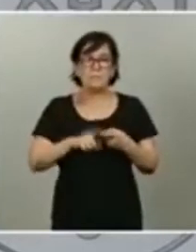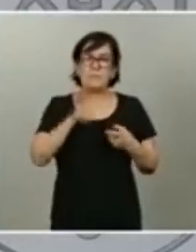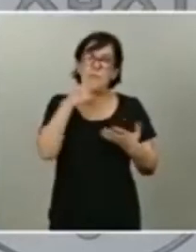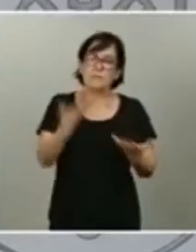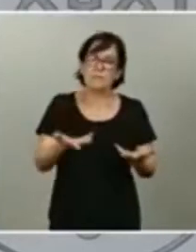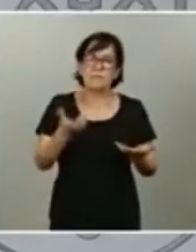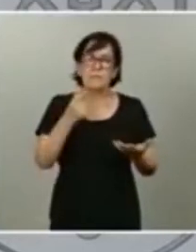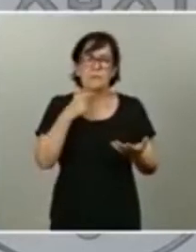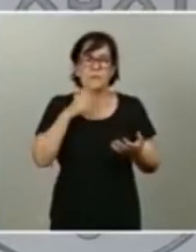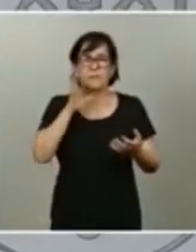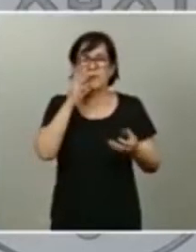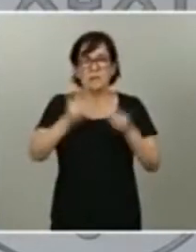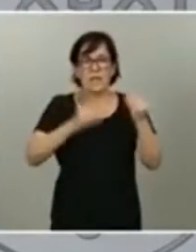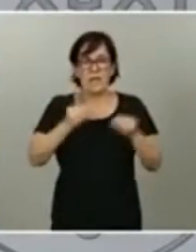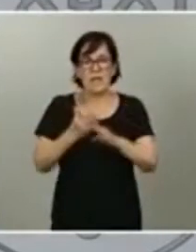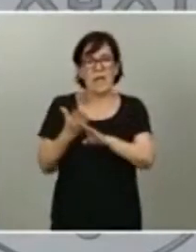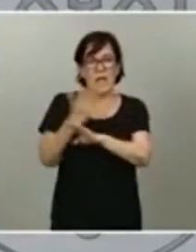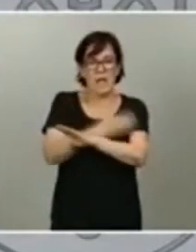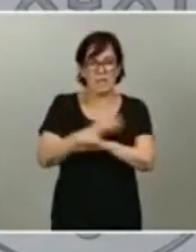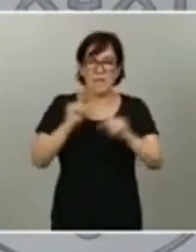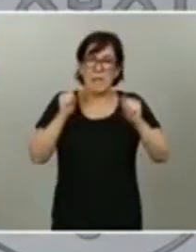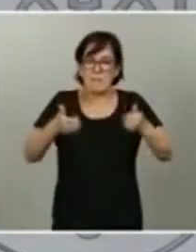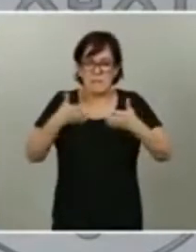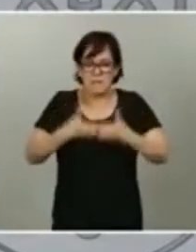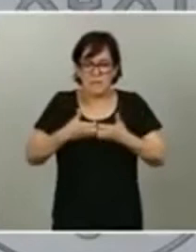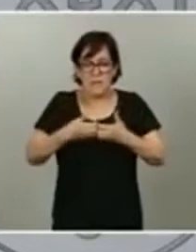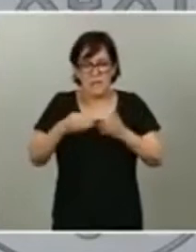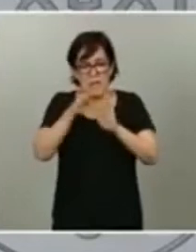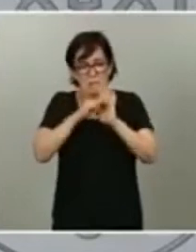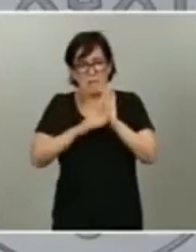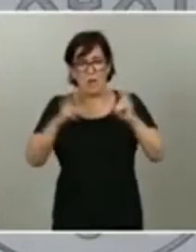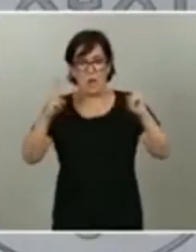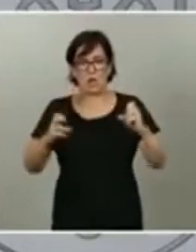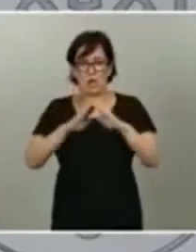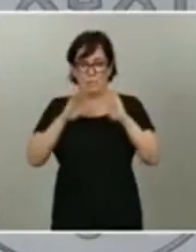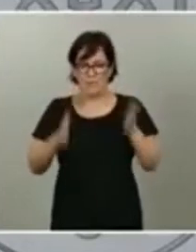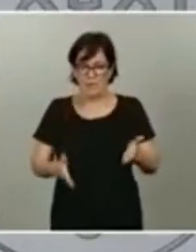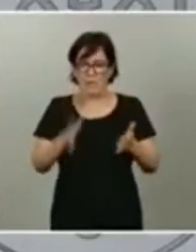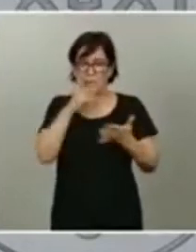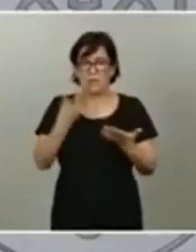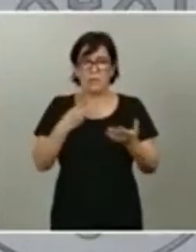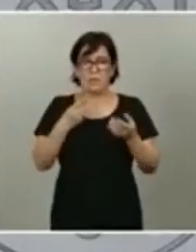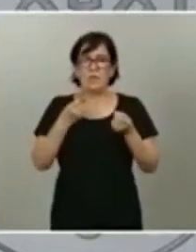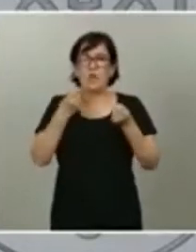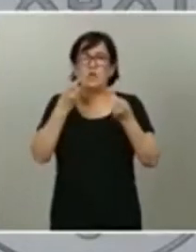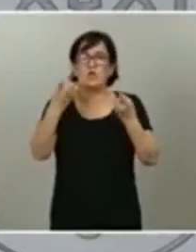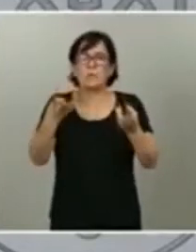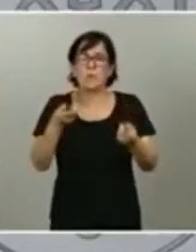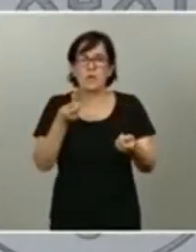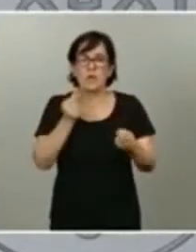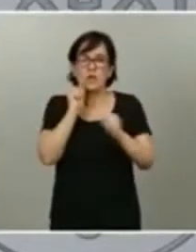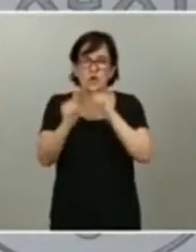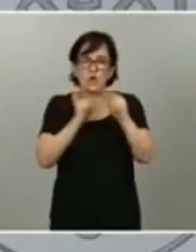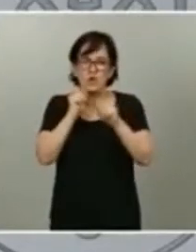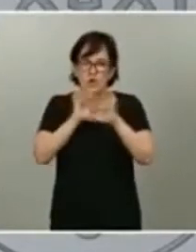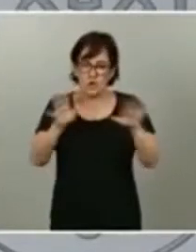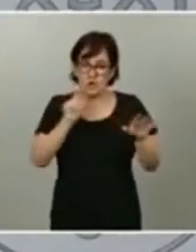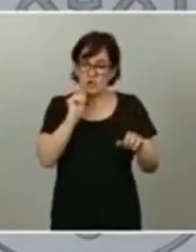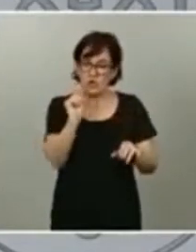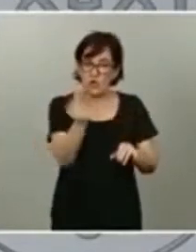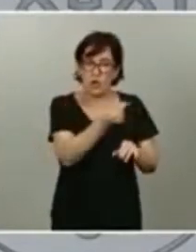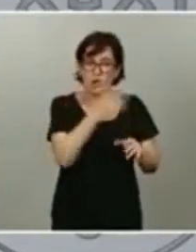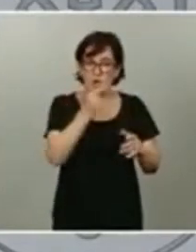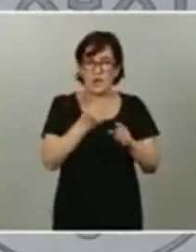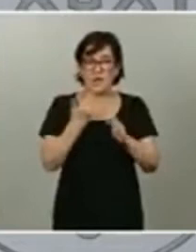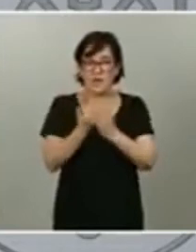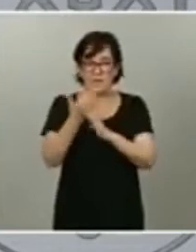que antes puso en marcha las medidas de confinamiento respecto al número de contagios que tenían los días anteriores respecto a la